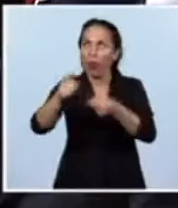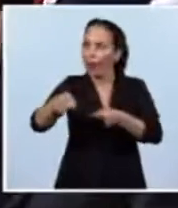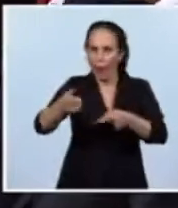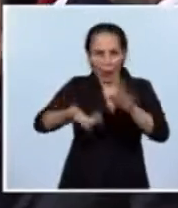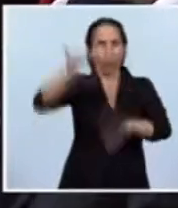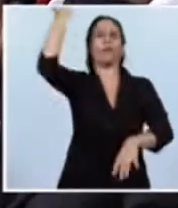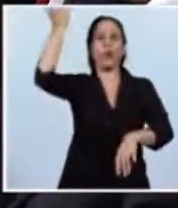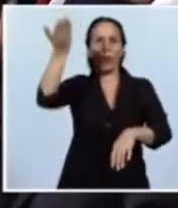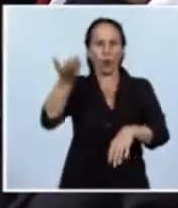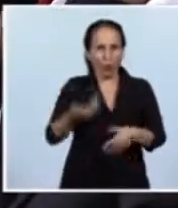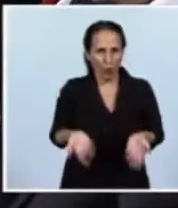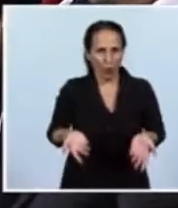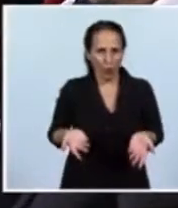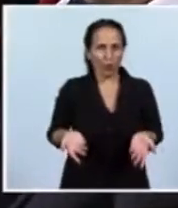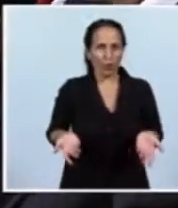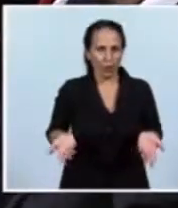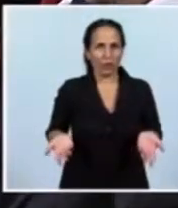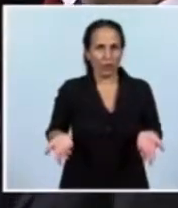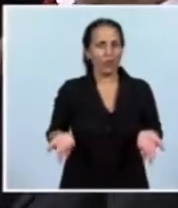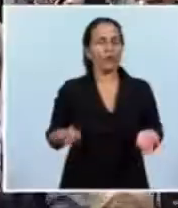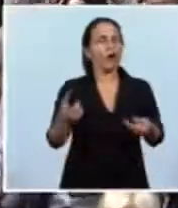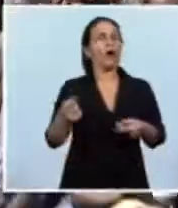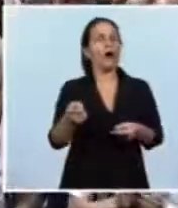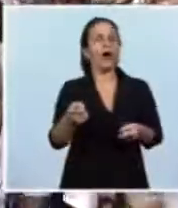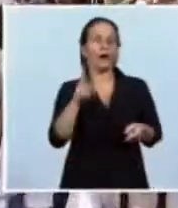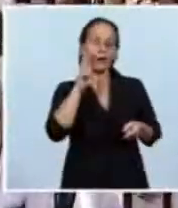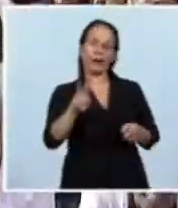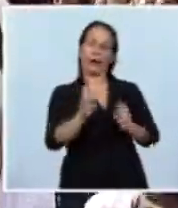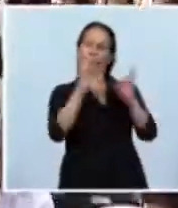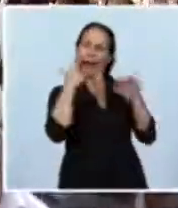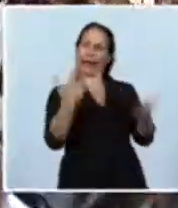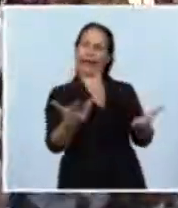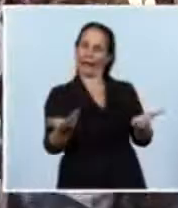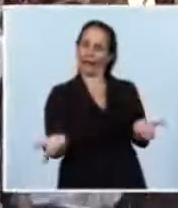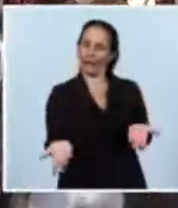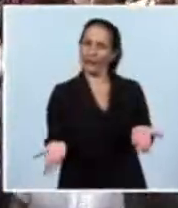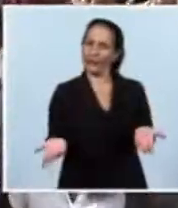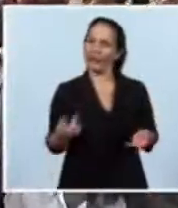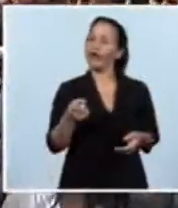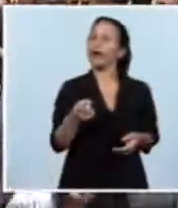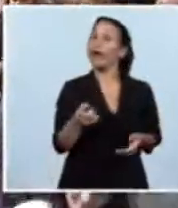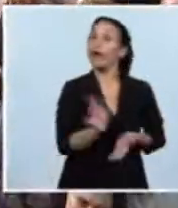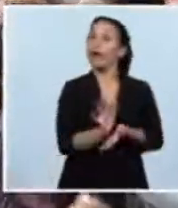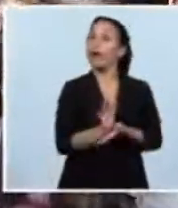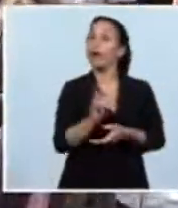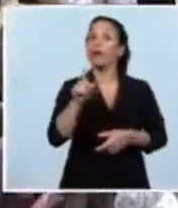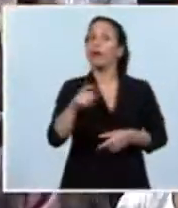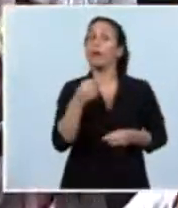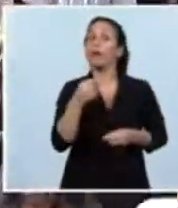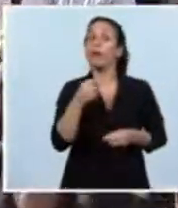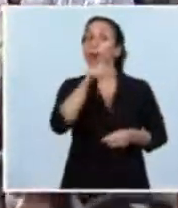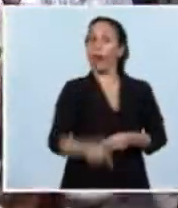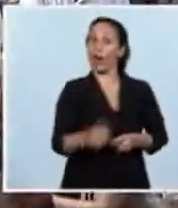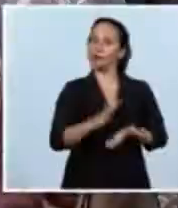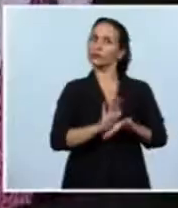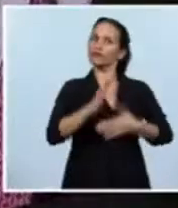demandar. Lo que demuestra que para hacer funcionar un país,